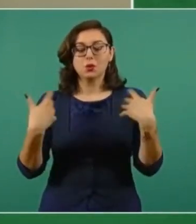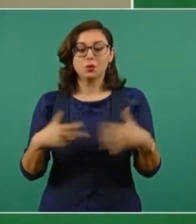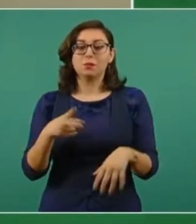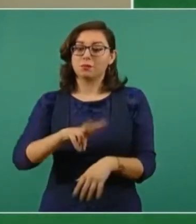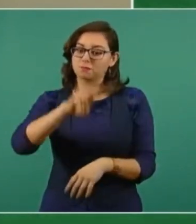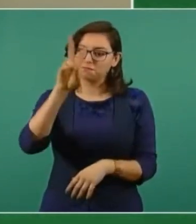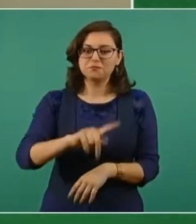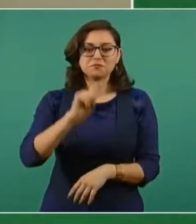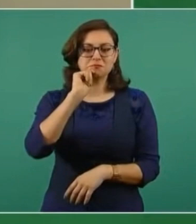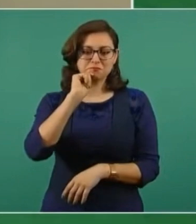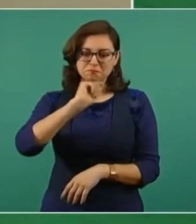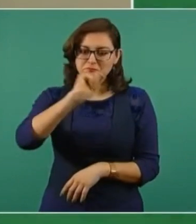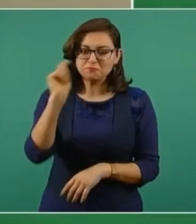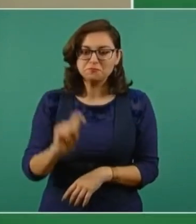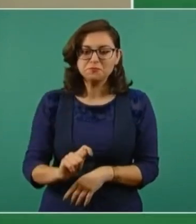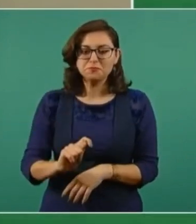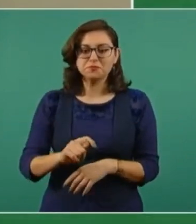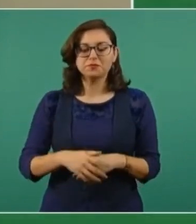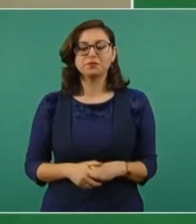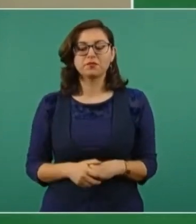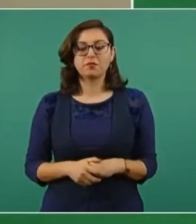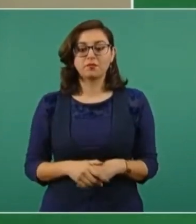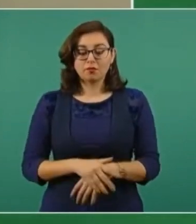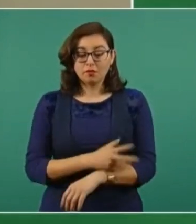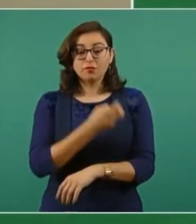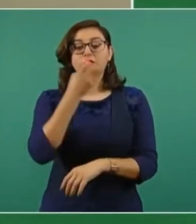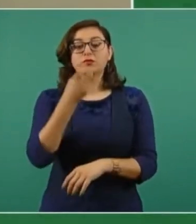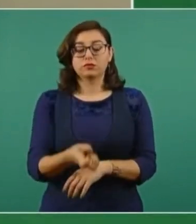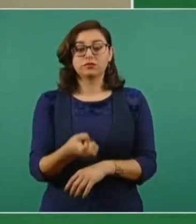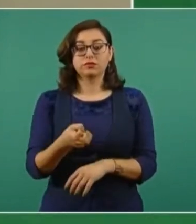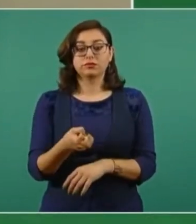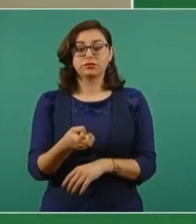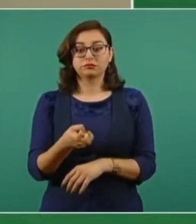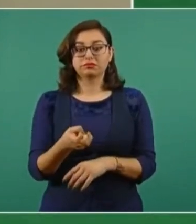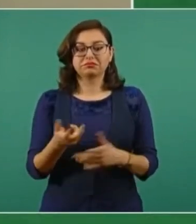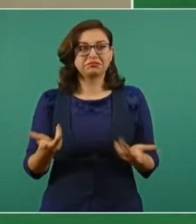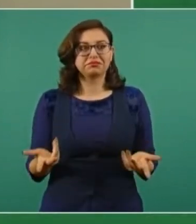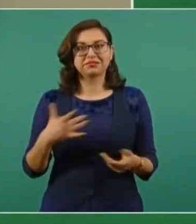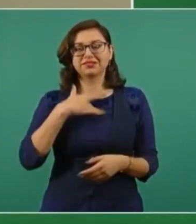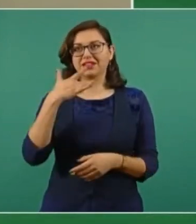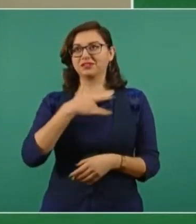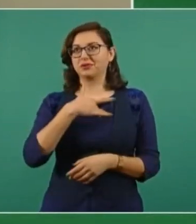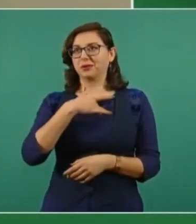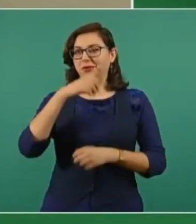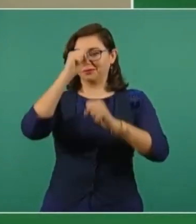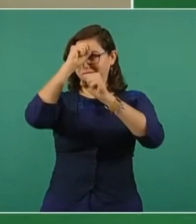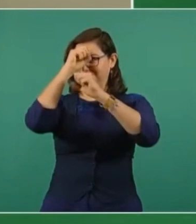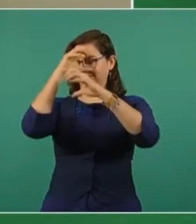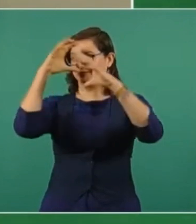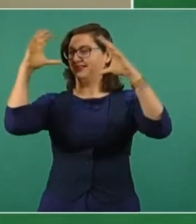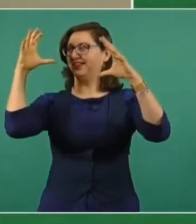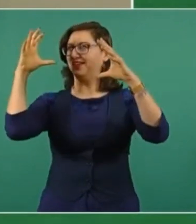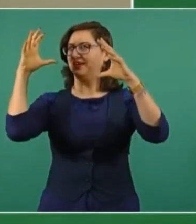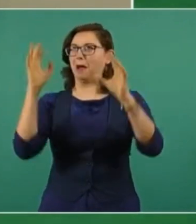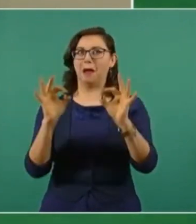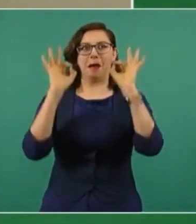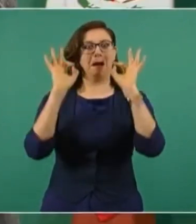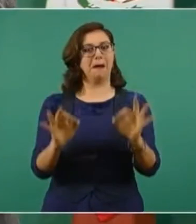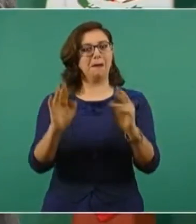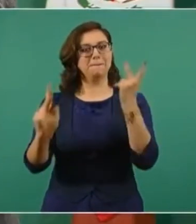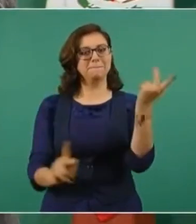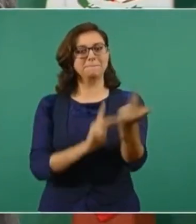me considero tú. Por lo tanto, es casi la imagen perfecta. Dos pueblos hermanados.